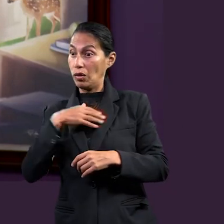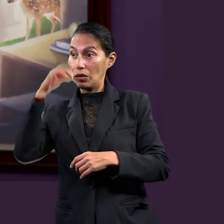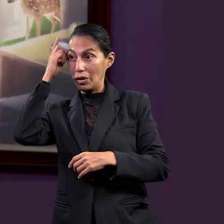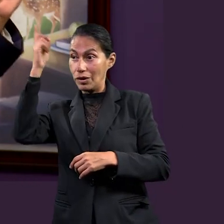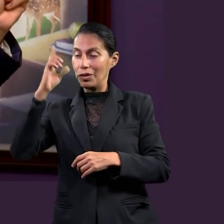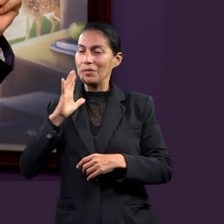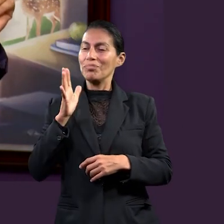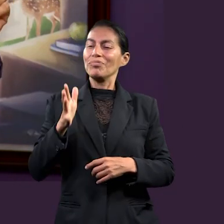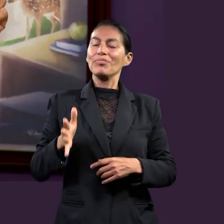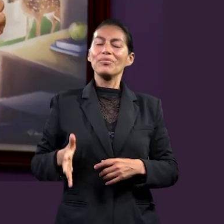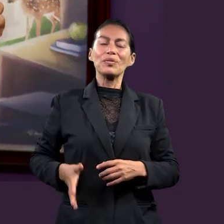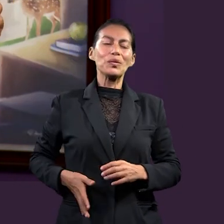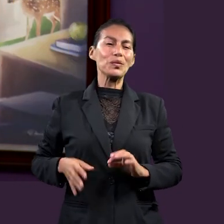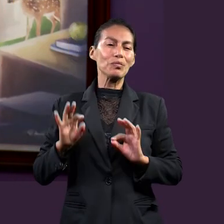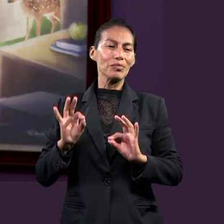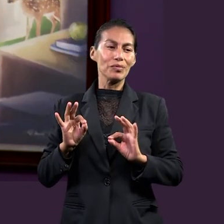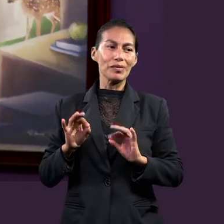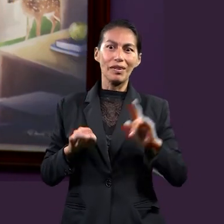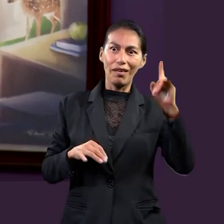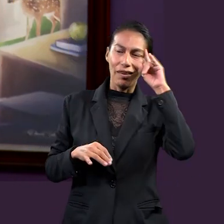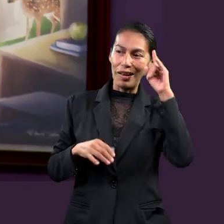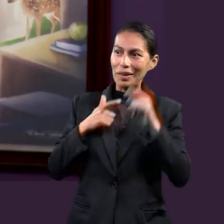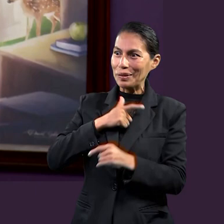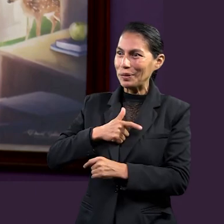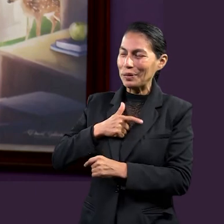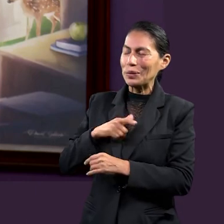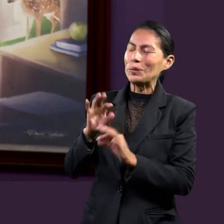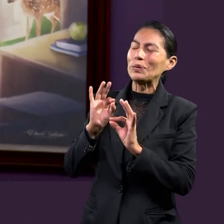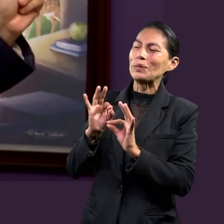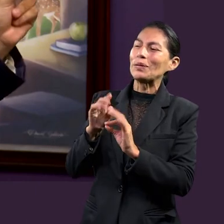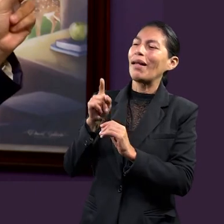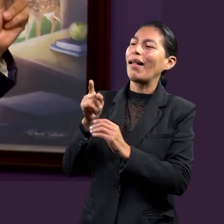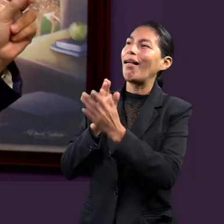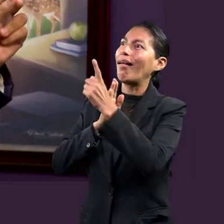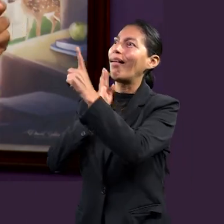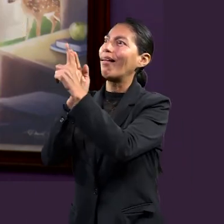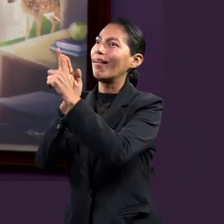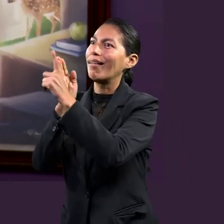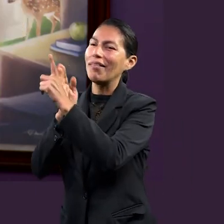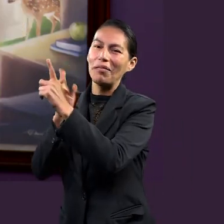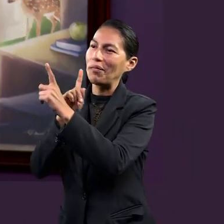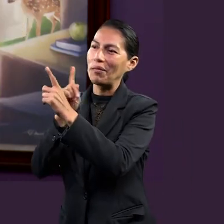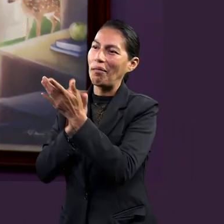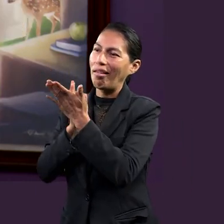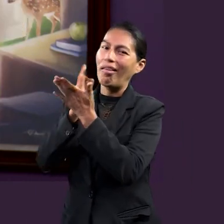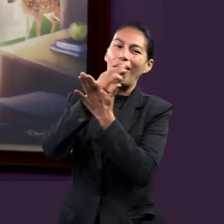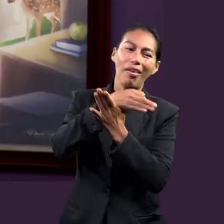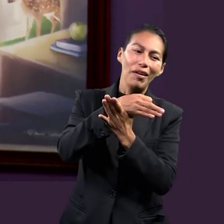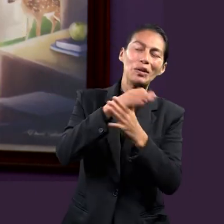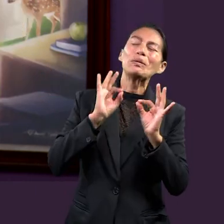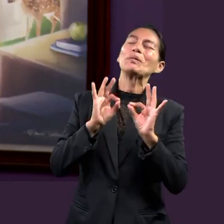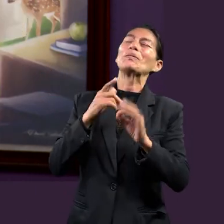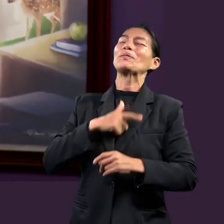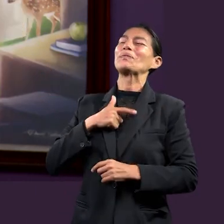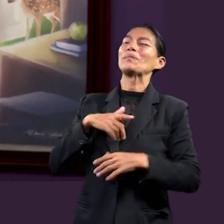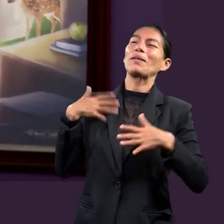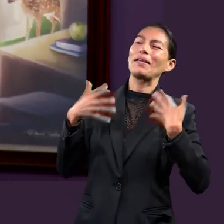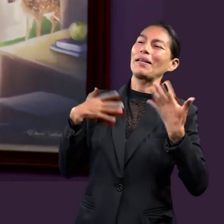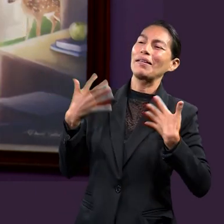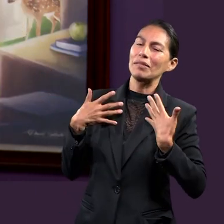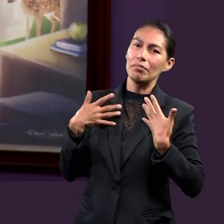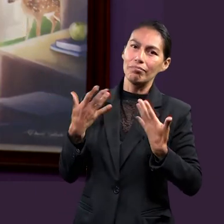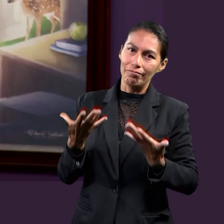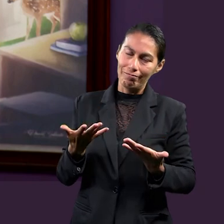es el orgullo. Que esté en los hijos de Dios el orgullo presente, y eso le encanta al enemigo porque nos hace